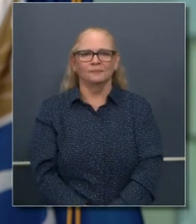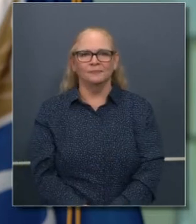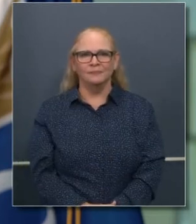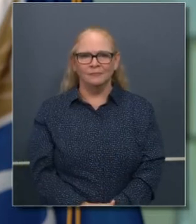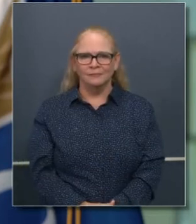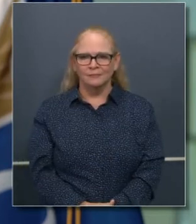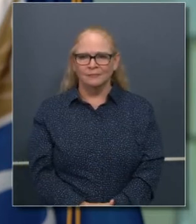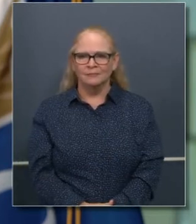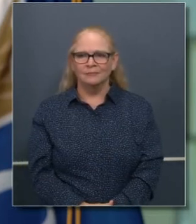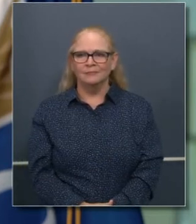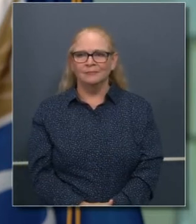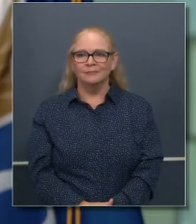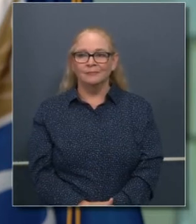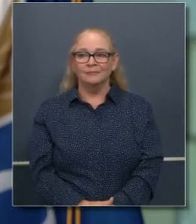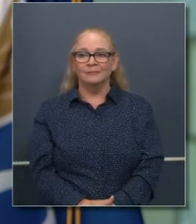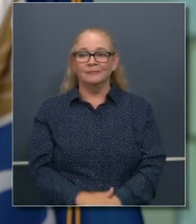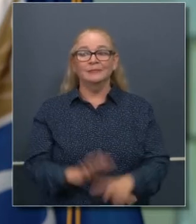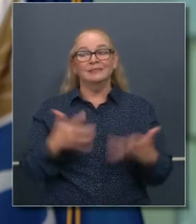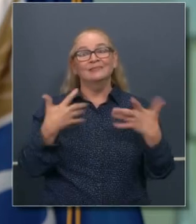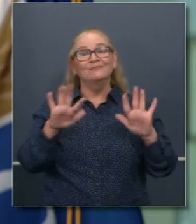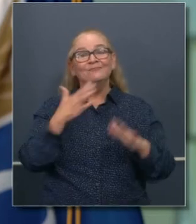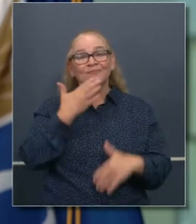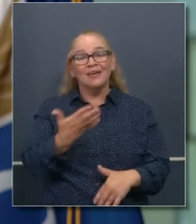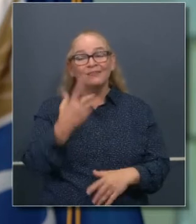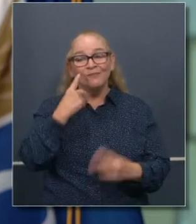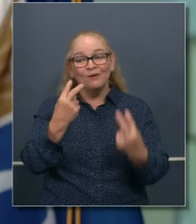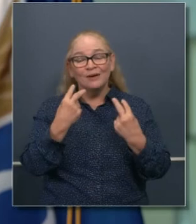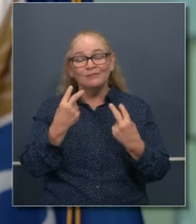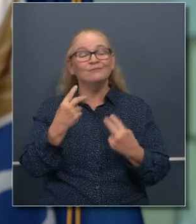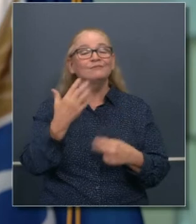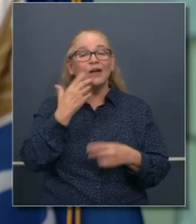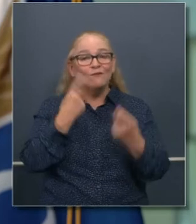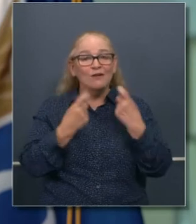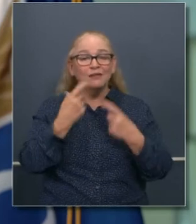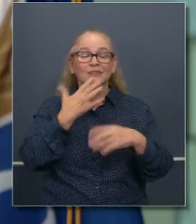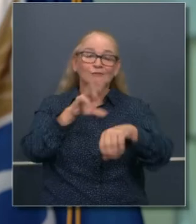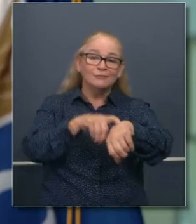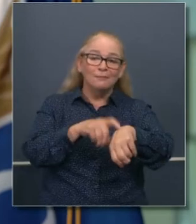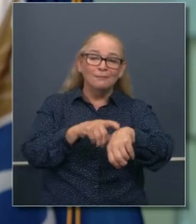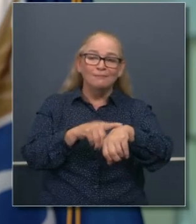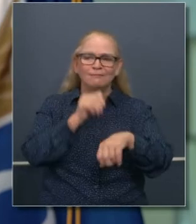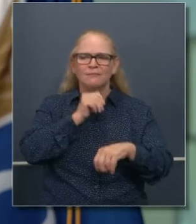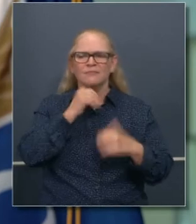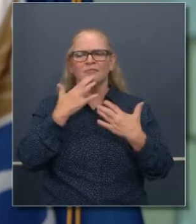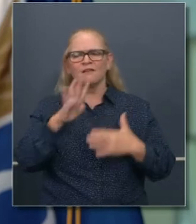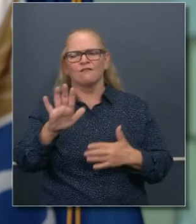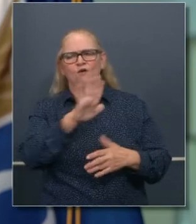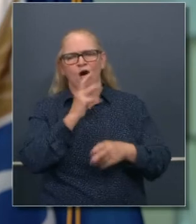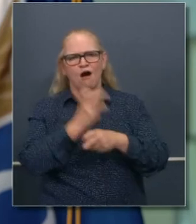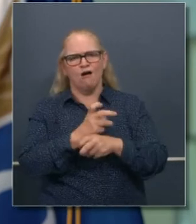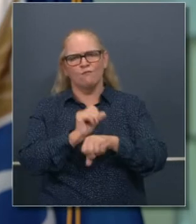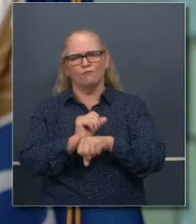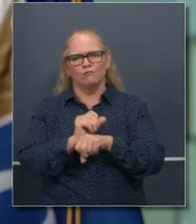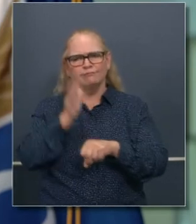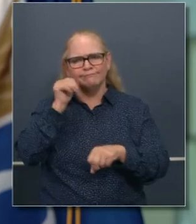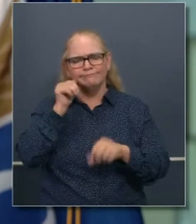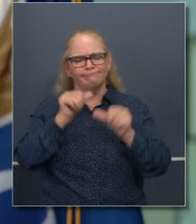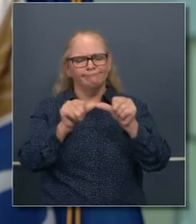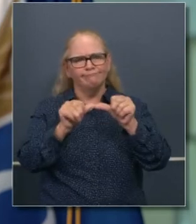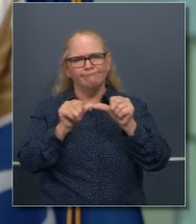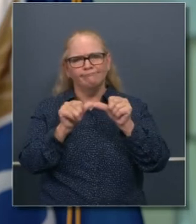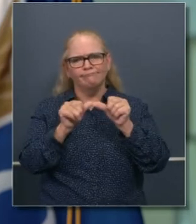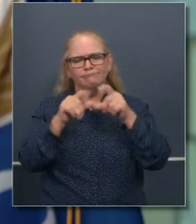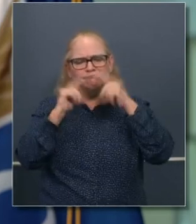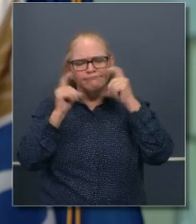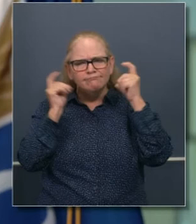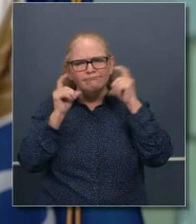Creo que esa fue la última pregunta. Gracias a todos por el tiempo y su paciencia. Gracias de nuevo por su vigilancia. Gracias a todos por hacer lo que pueden